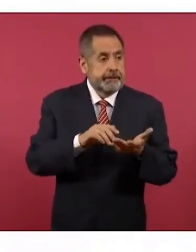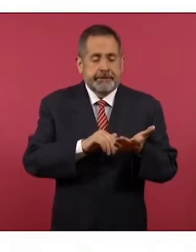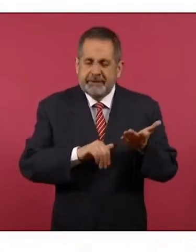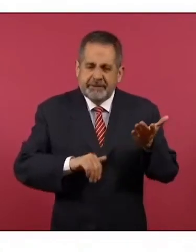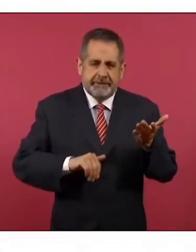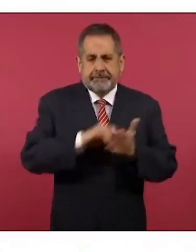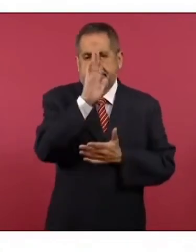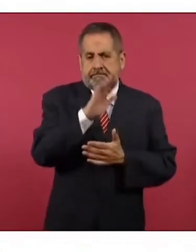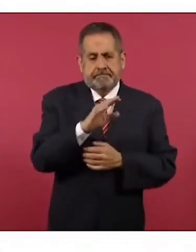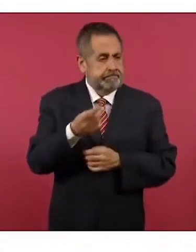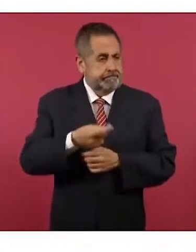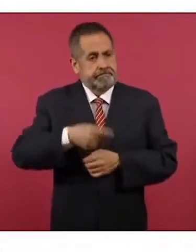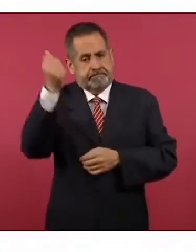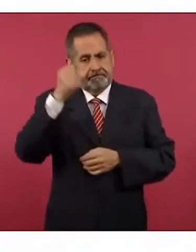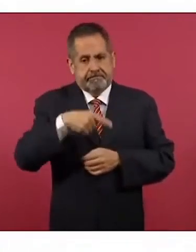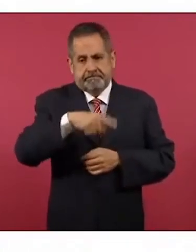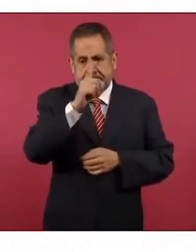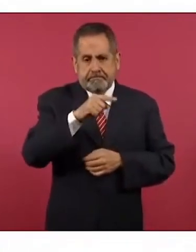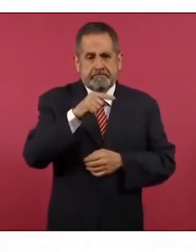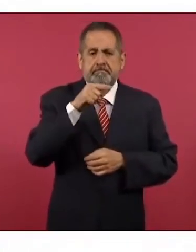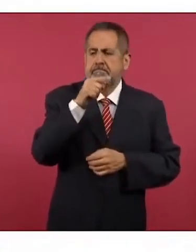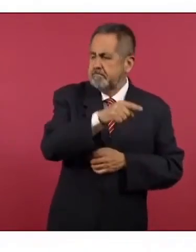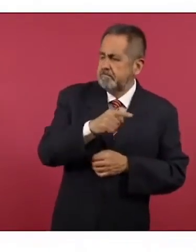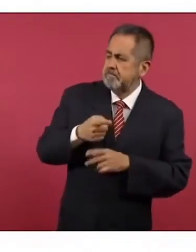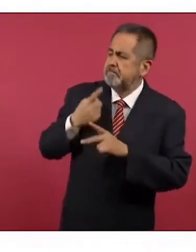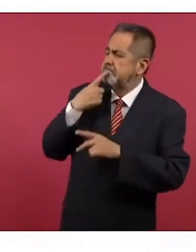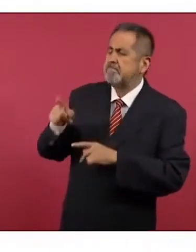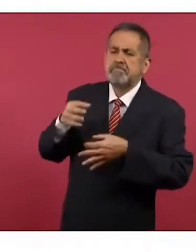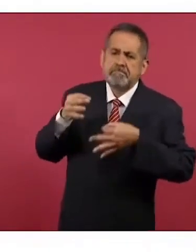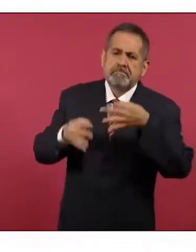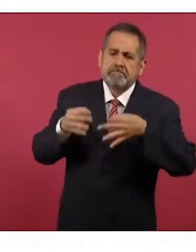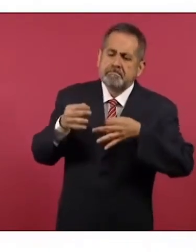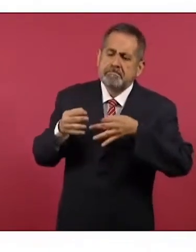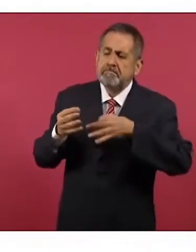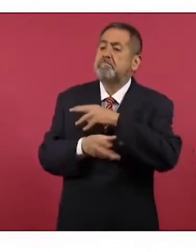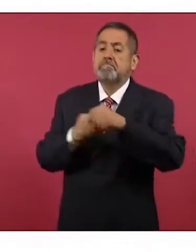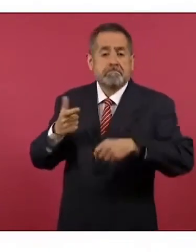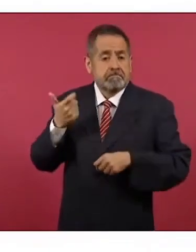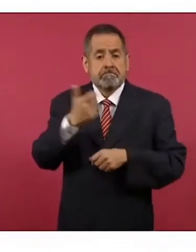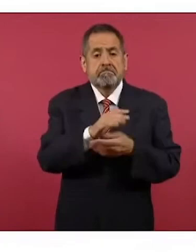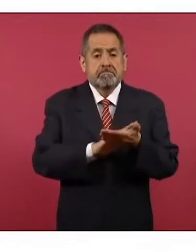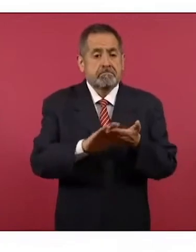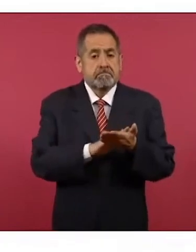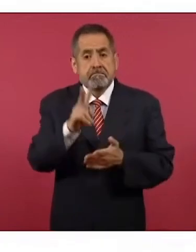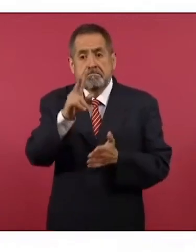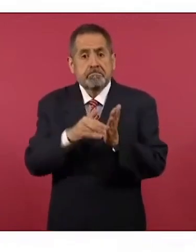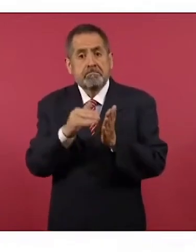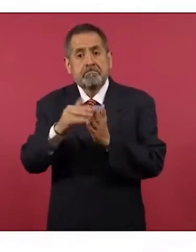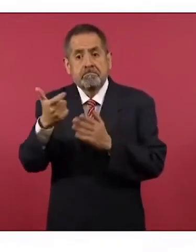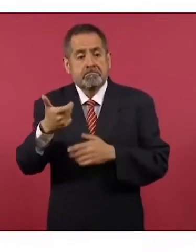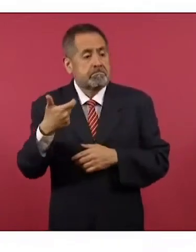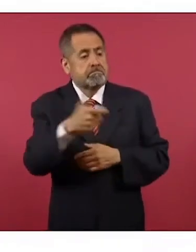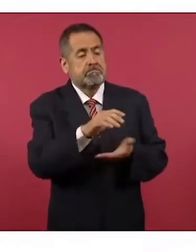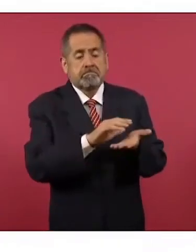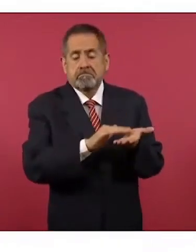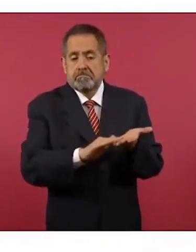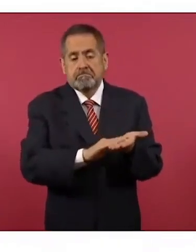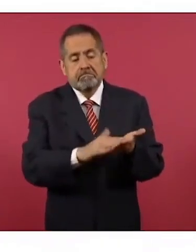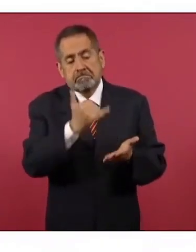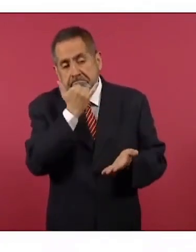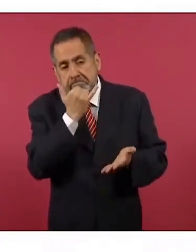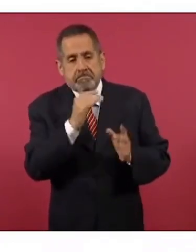un juicio de reparación de daños y fue indemnizado en aquella época con dos millones de pesos. Otro